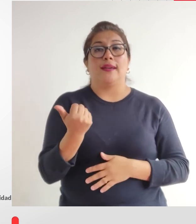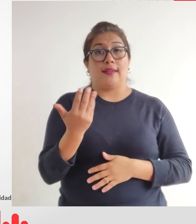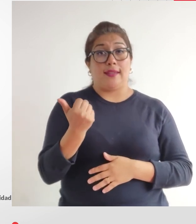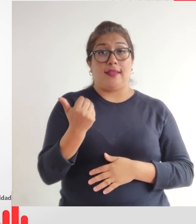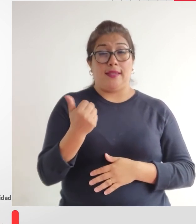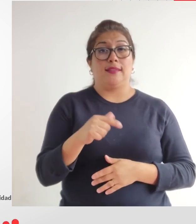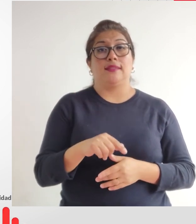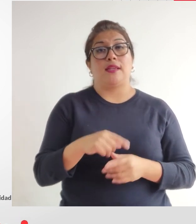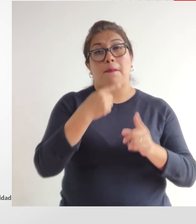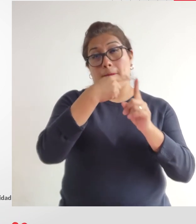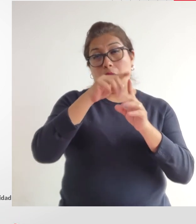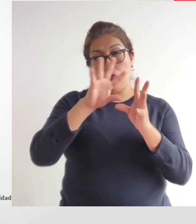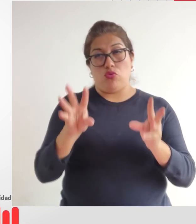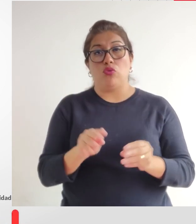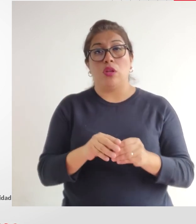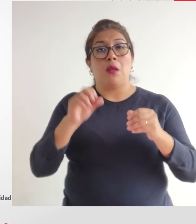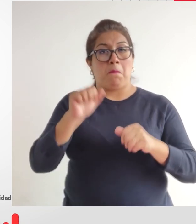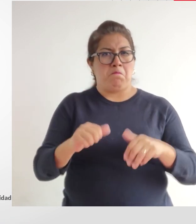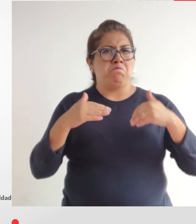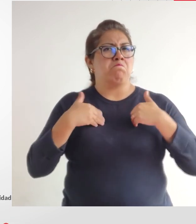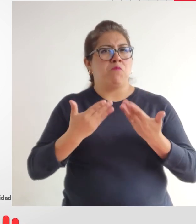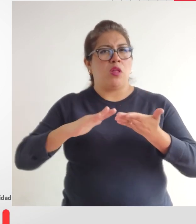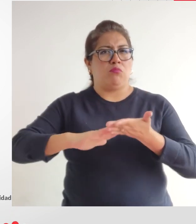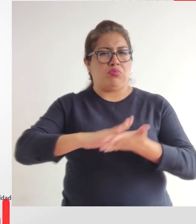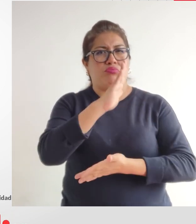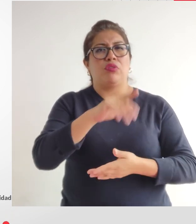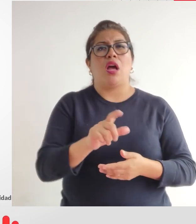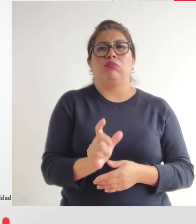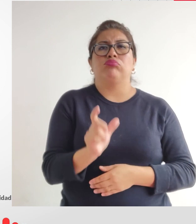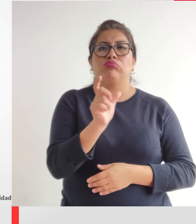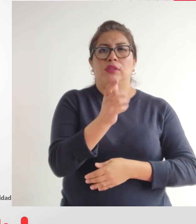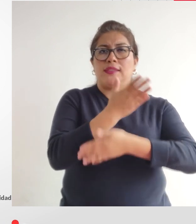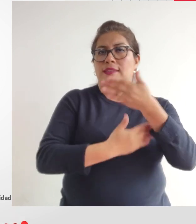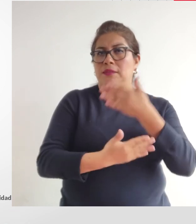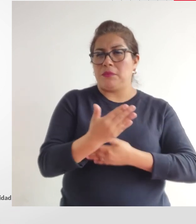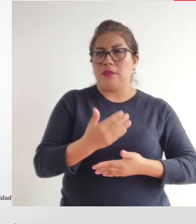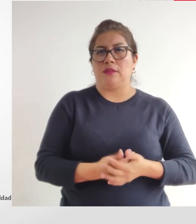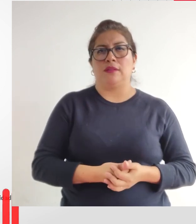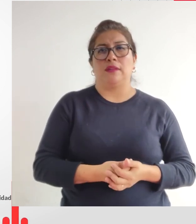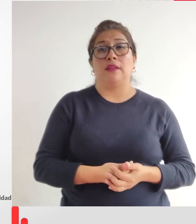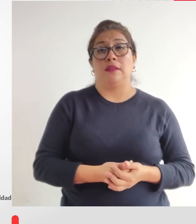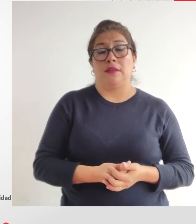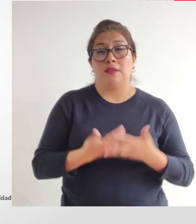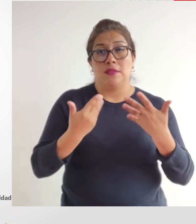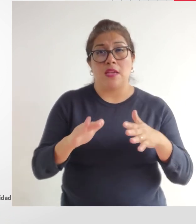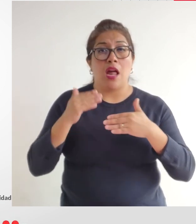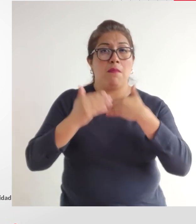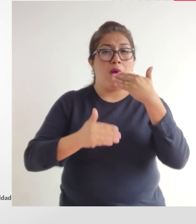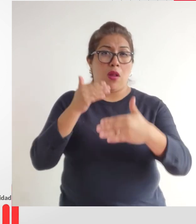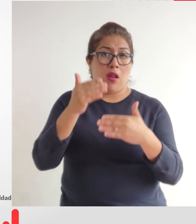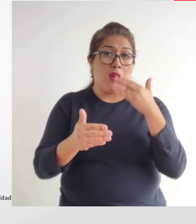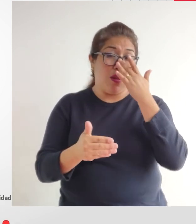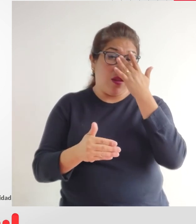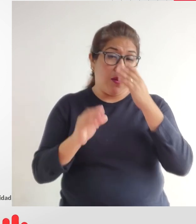regionales y locales en nuestro país que ya pueden emitir carnets de discapacidad o que por lo menos ya están en ese proceso